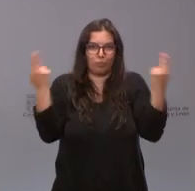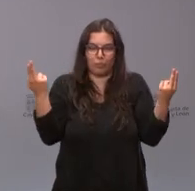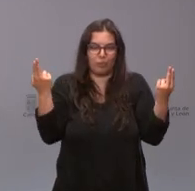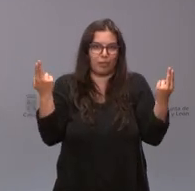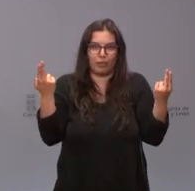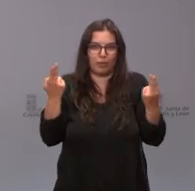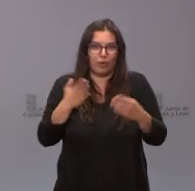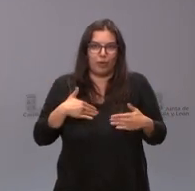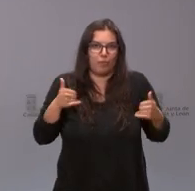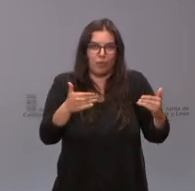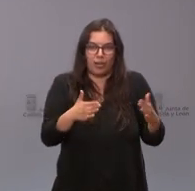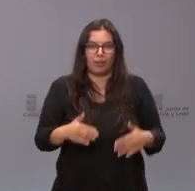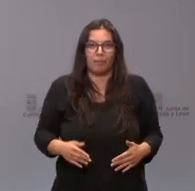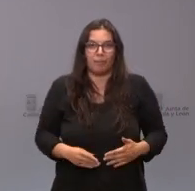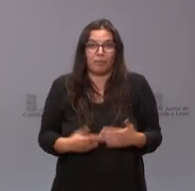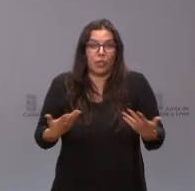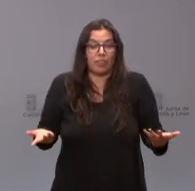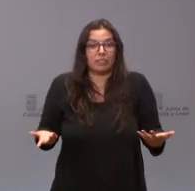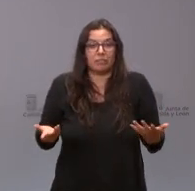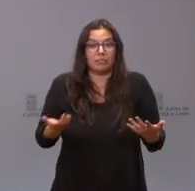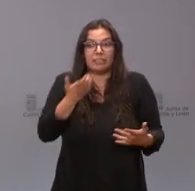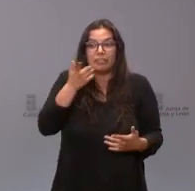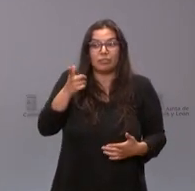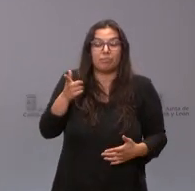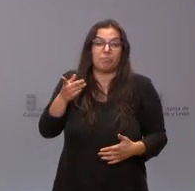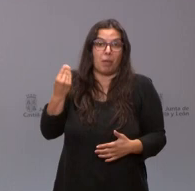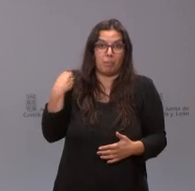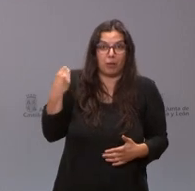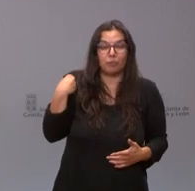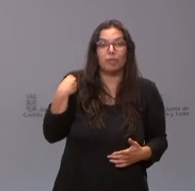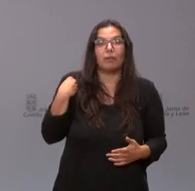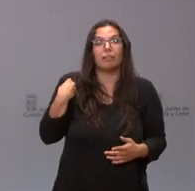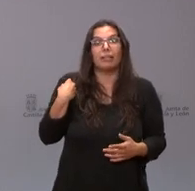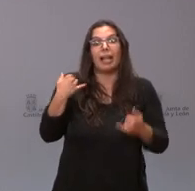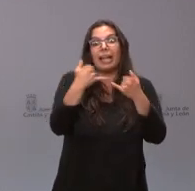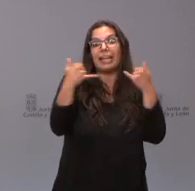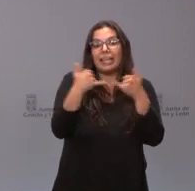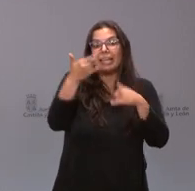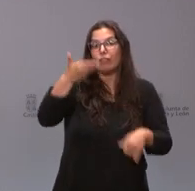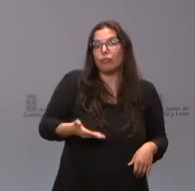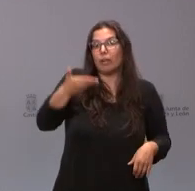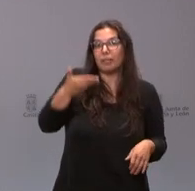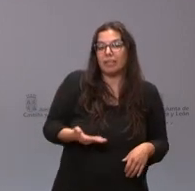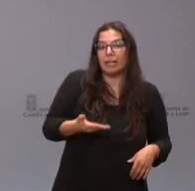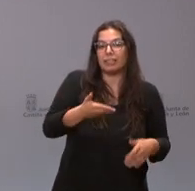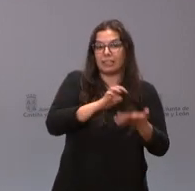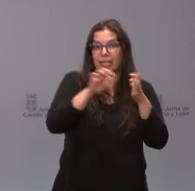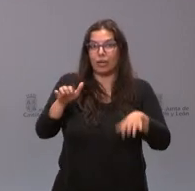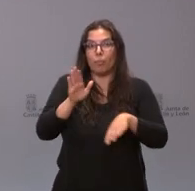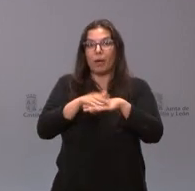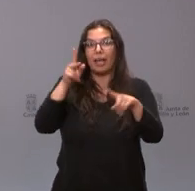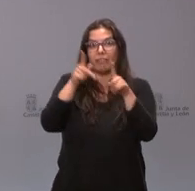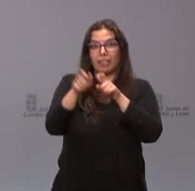ámbito que consideren oportuno y por tanto si usted me pregunta cuáles son las líneas fundamentales de actuación de la Junta de Castilla y León en materia